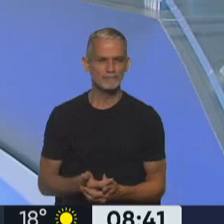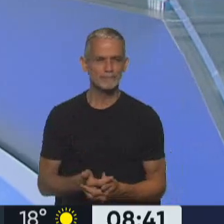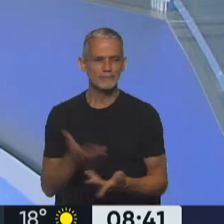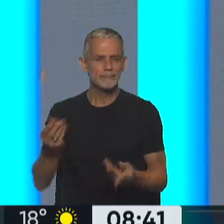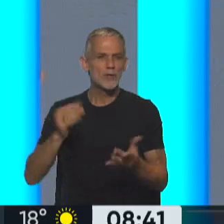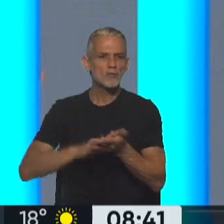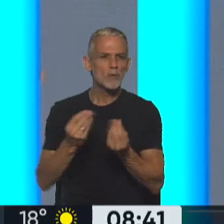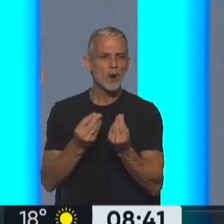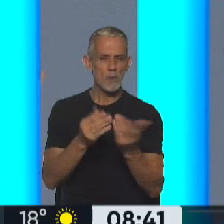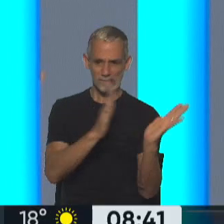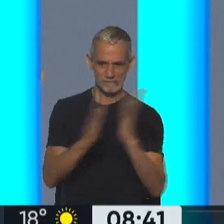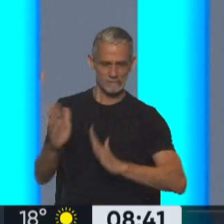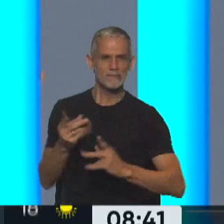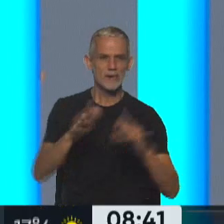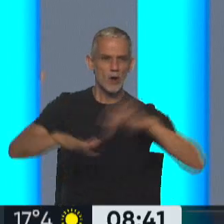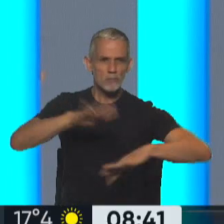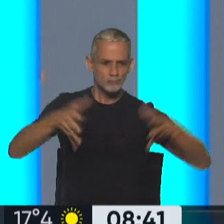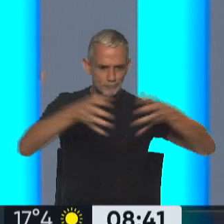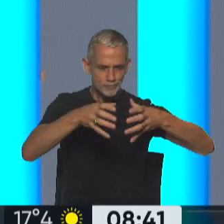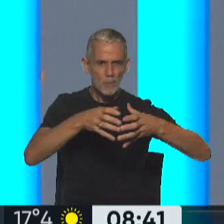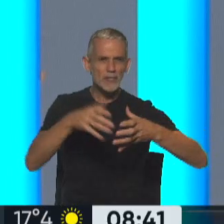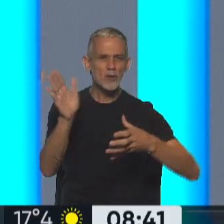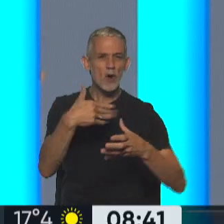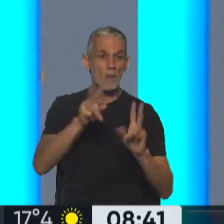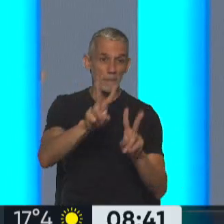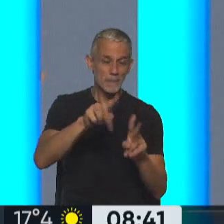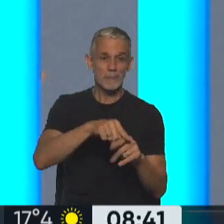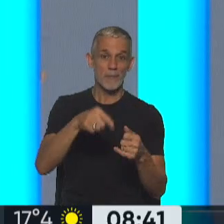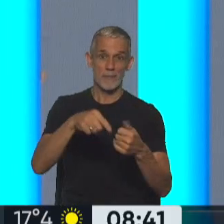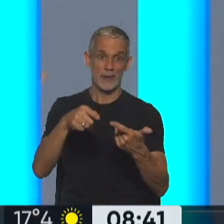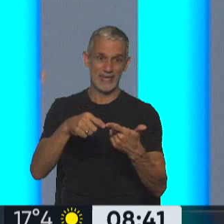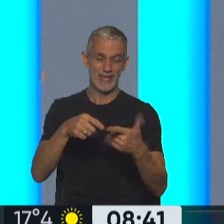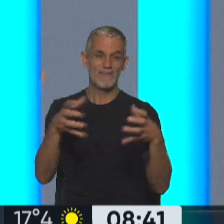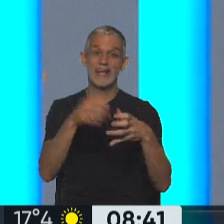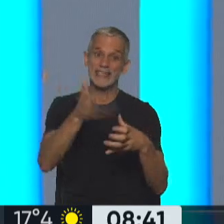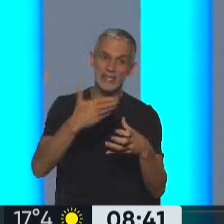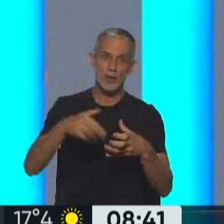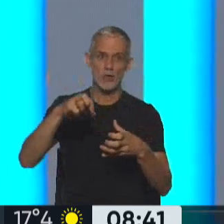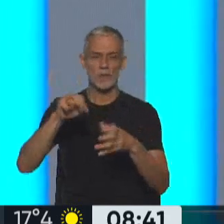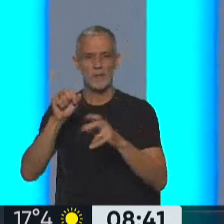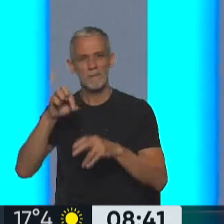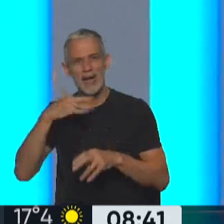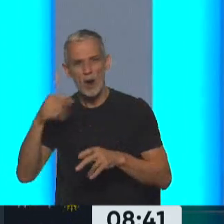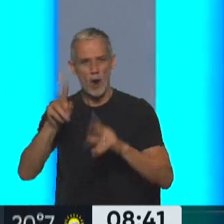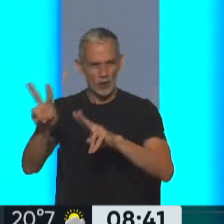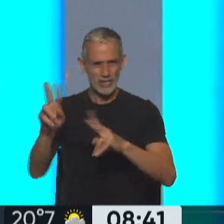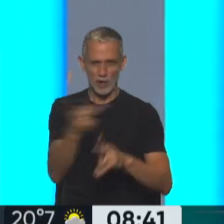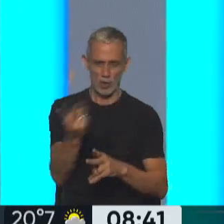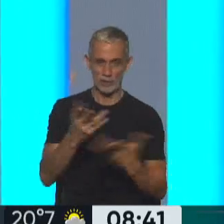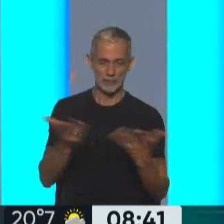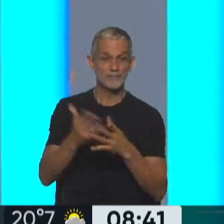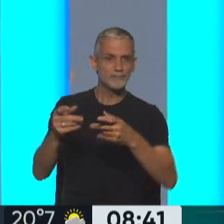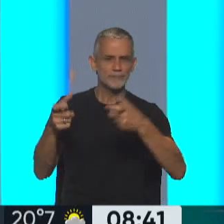ver con el reordenamiento interno del Partido Justicialista y del Frente de Todos en particular. Sabemos que la Liga de los Gobernadores